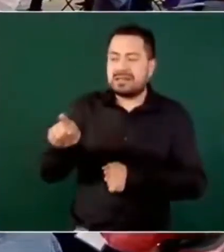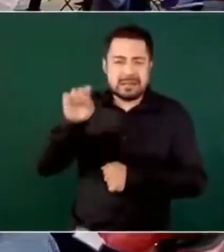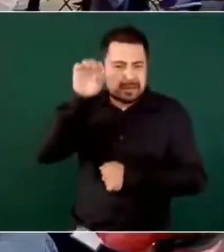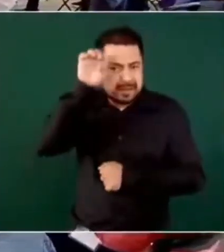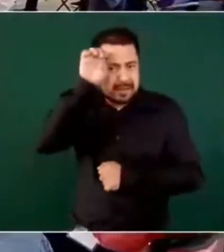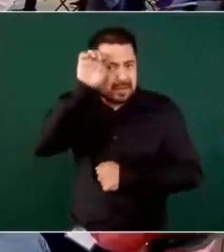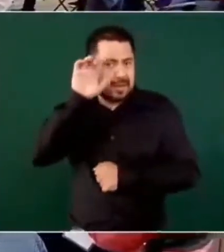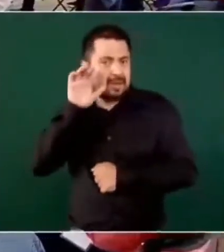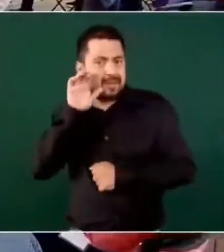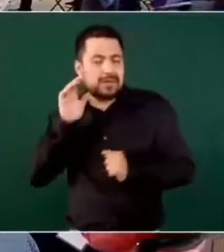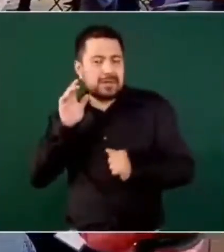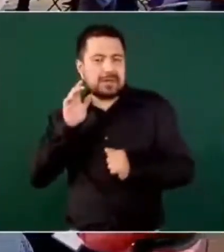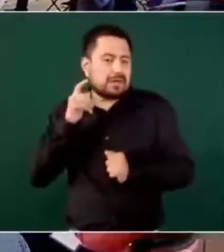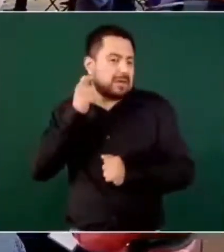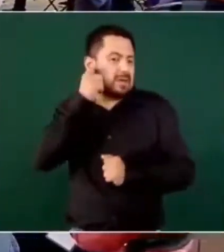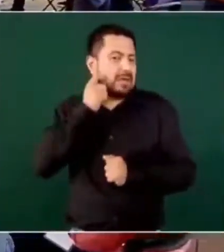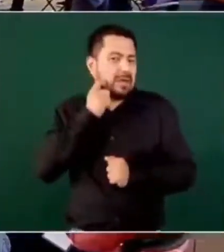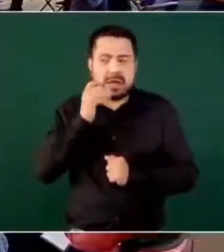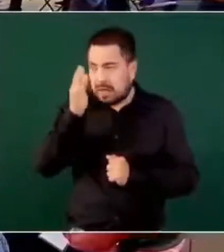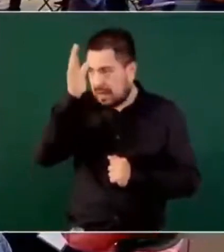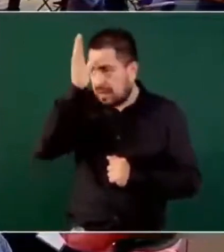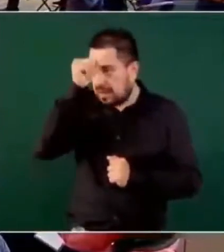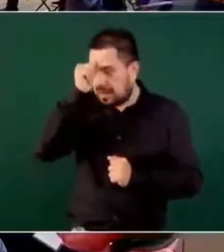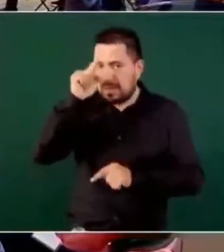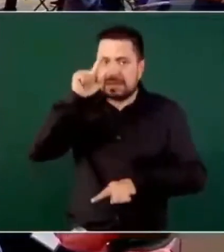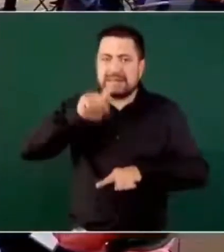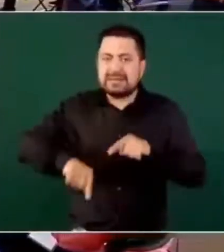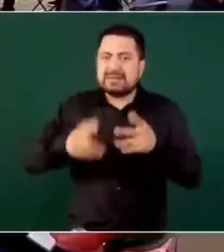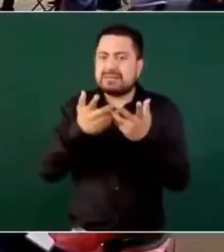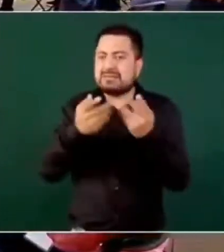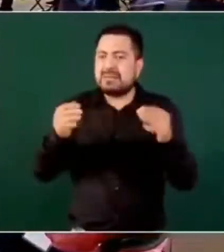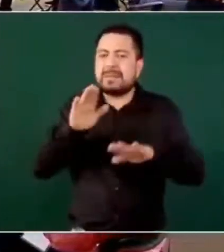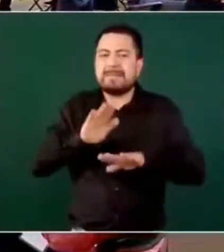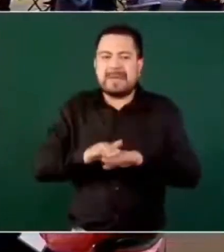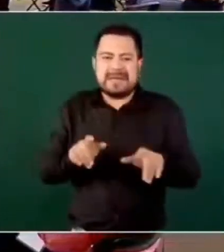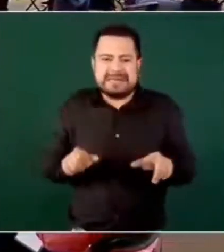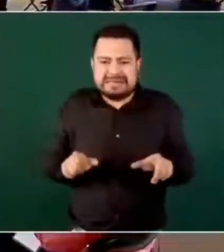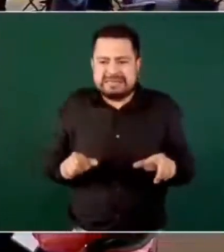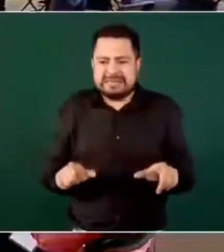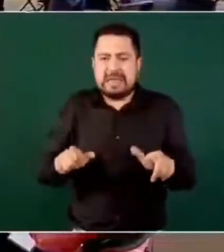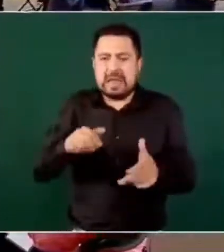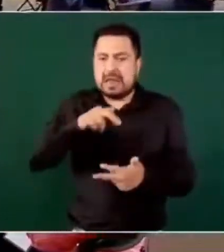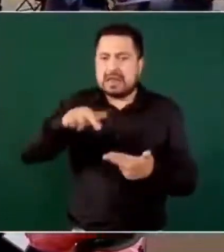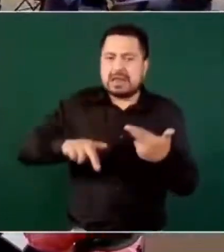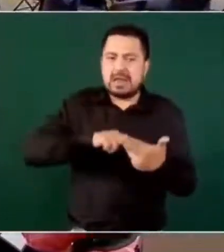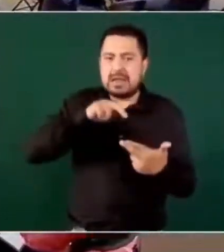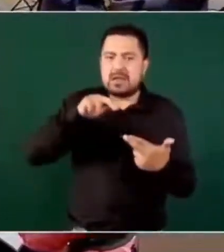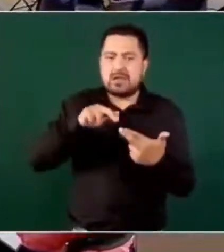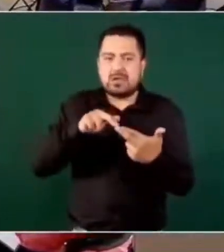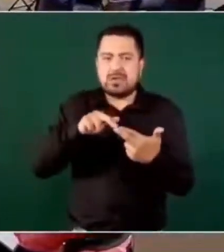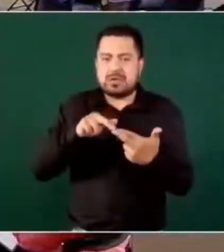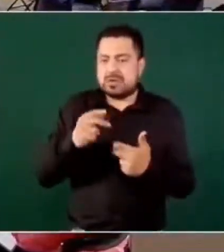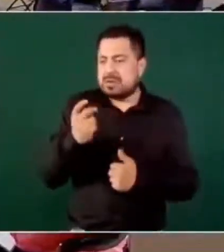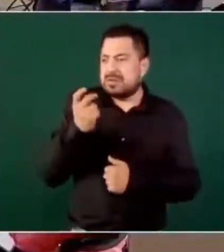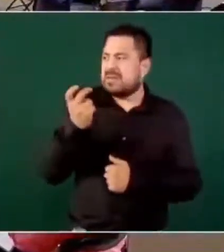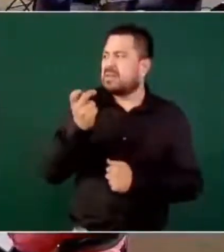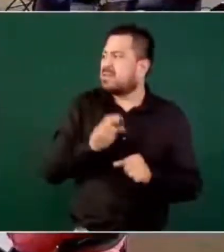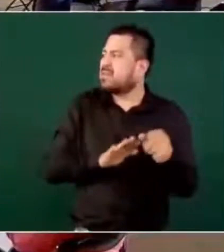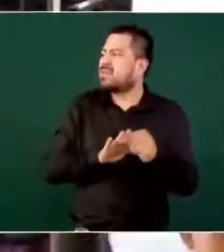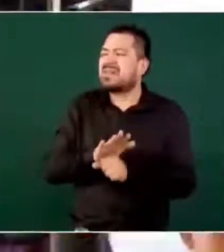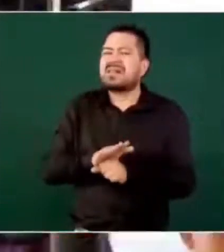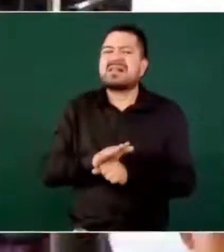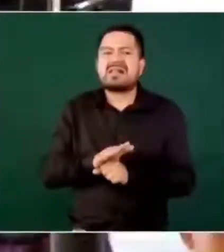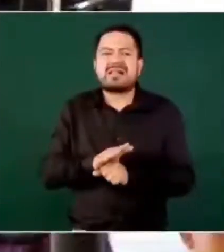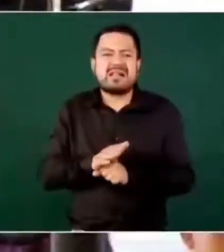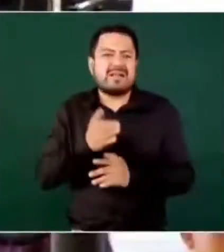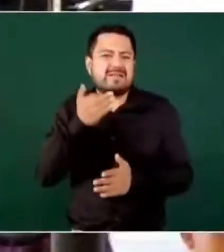Pineda de Guerrero, acordaron combatir la inseguridad desde una perspectiva regional. Esto es por una cuestión de la